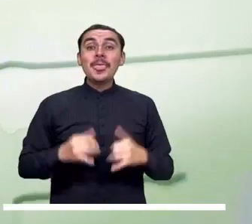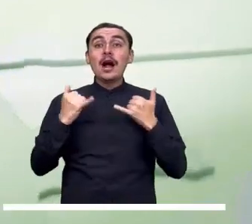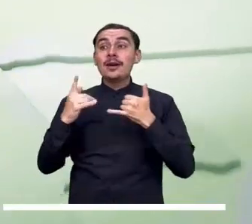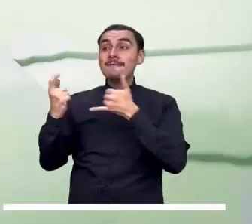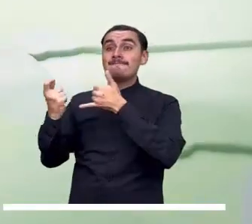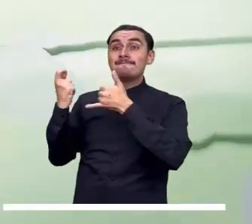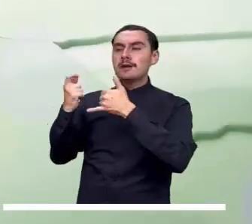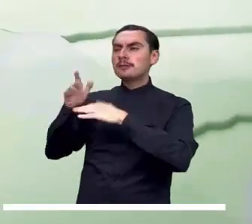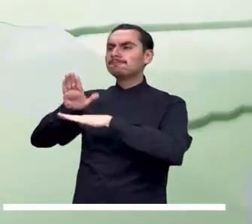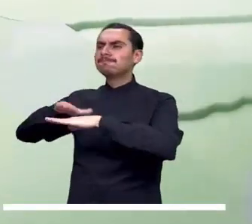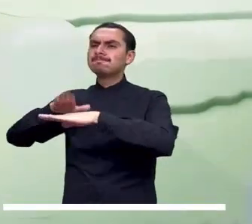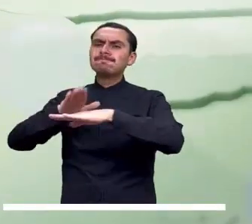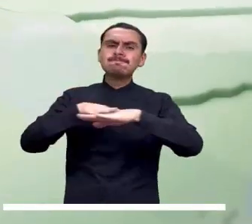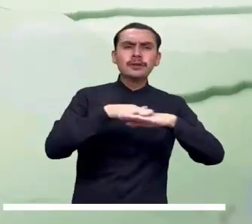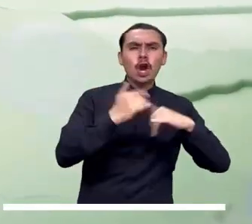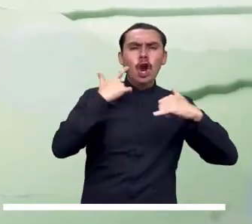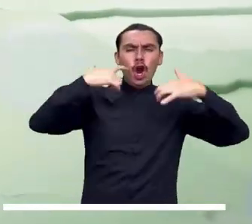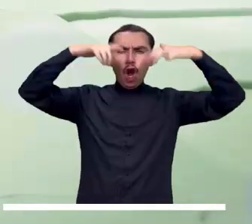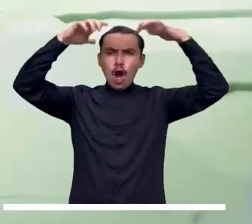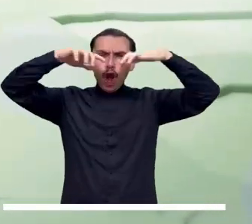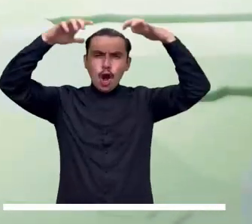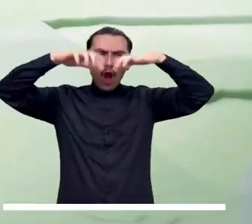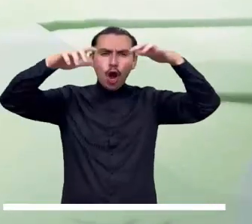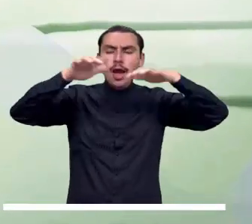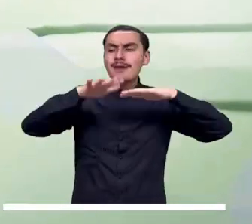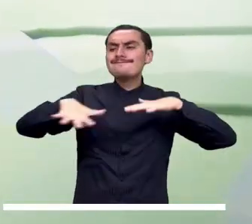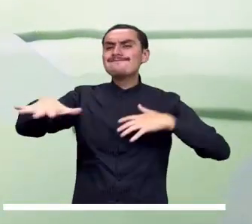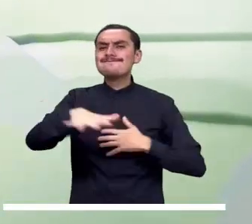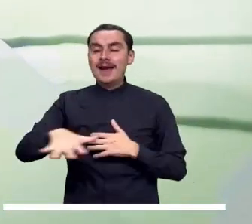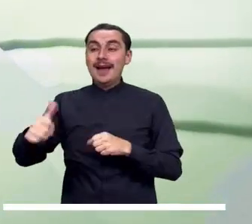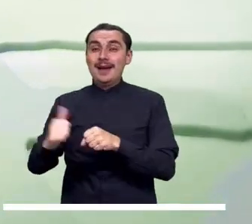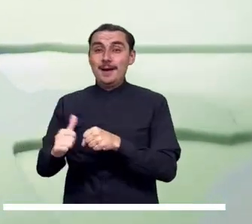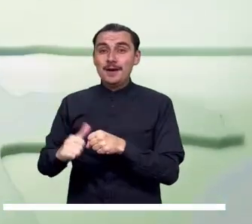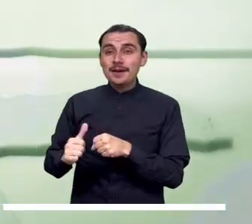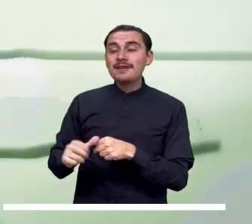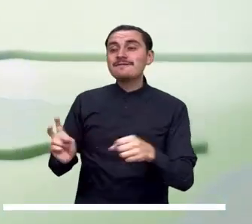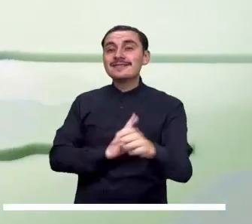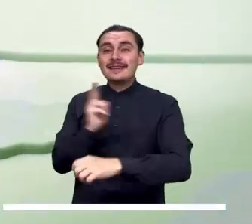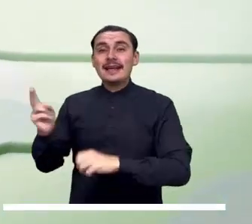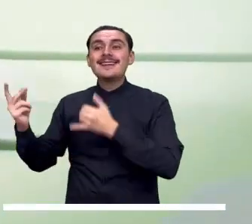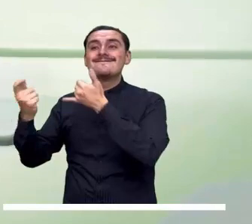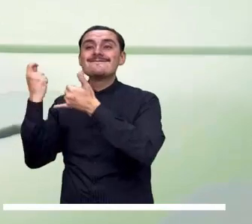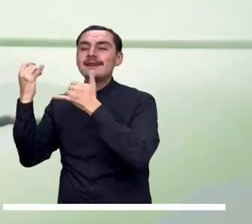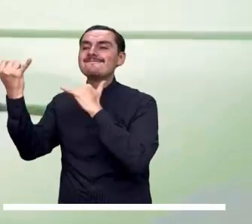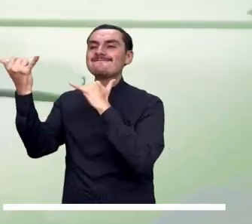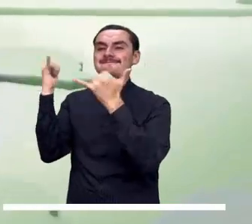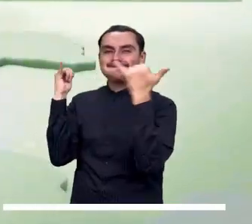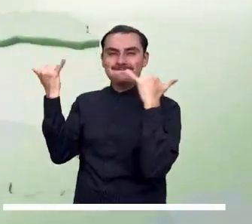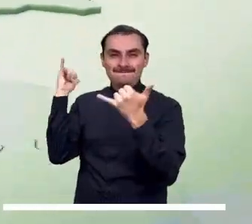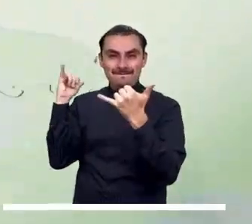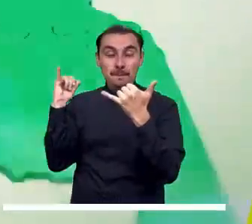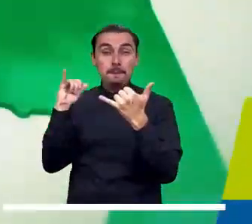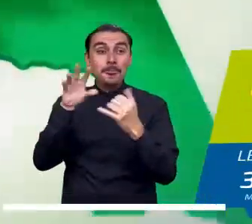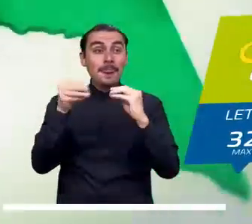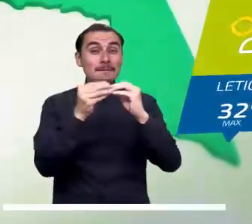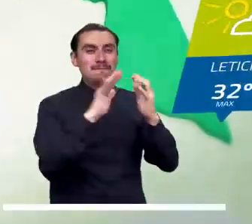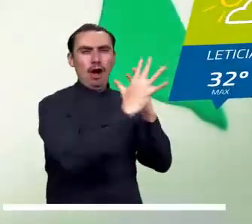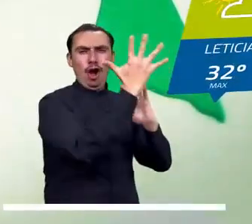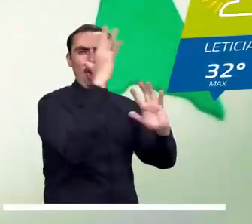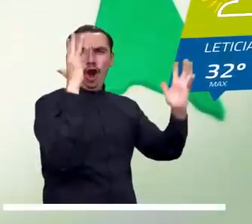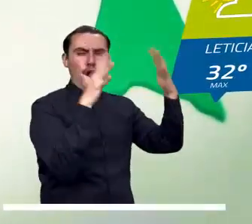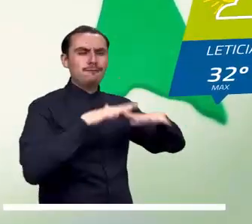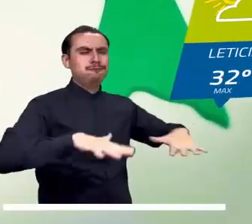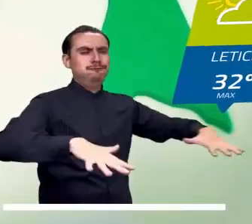pronósticos anuncian alta probabilidad de precipitaciones en el oriente y sur de Meta y Bichada. Algunas nubes de